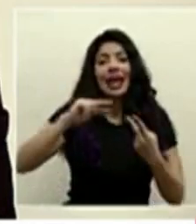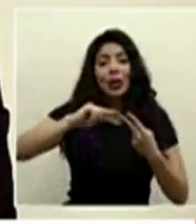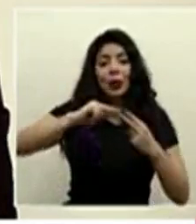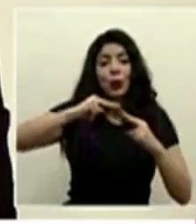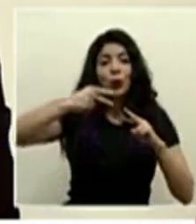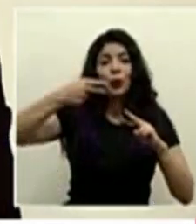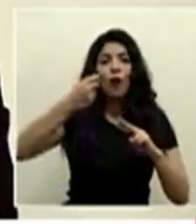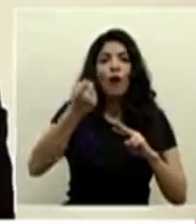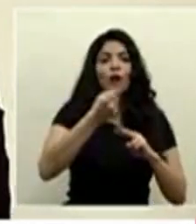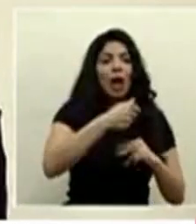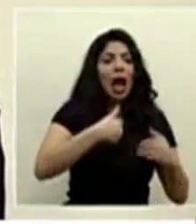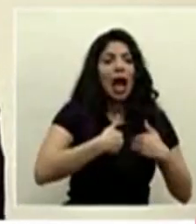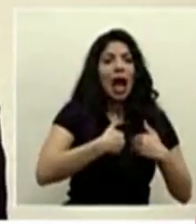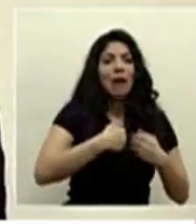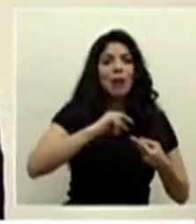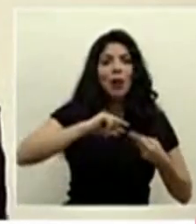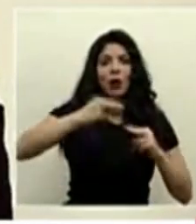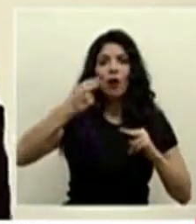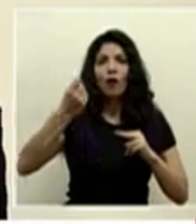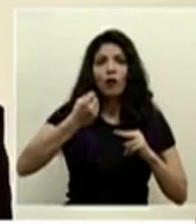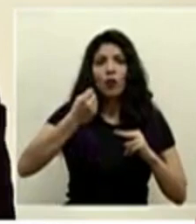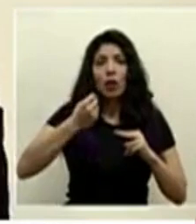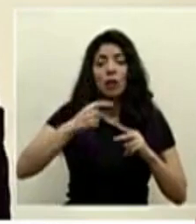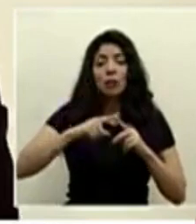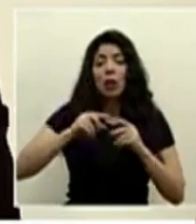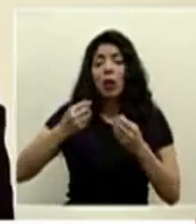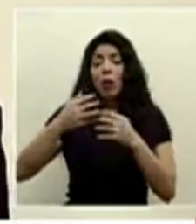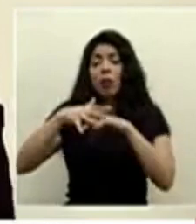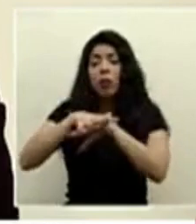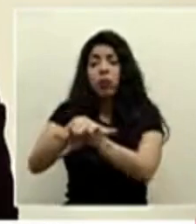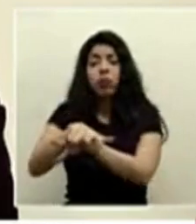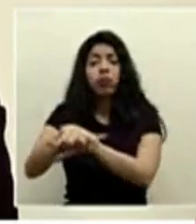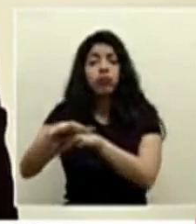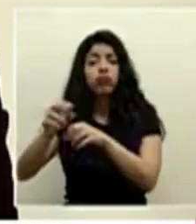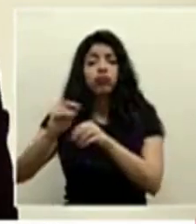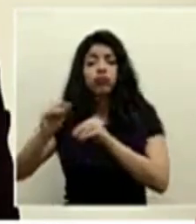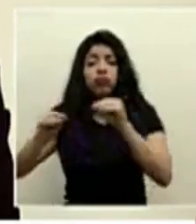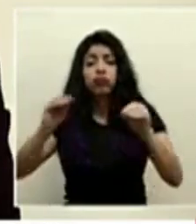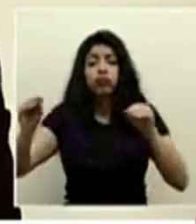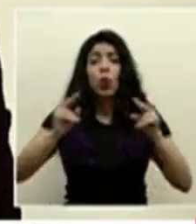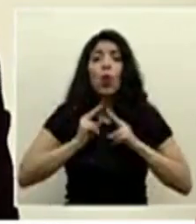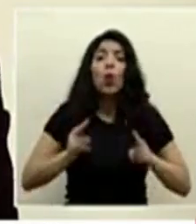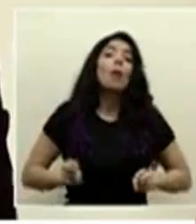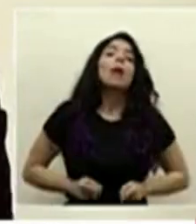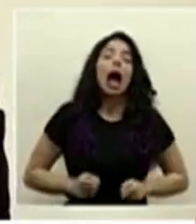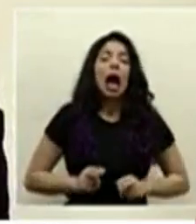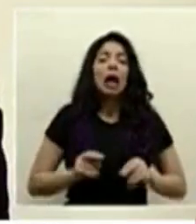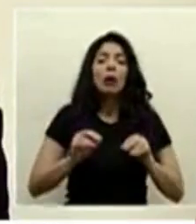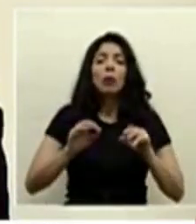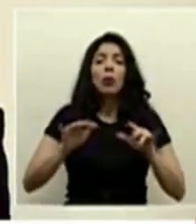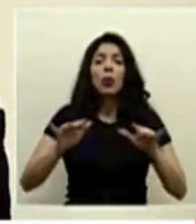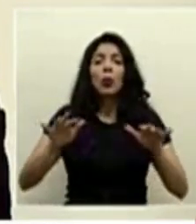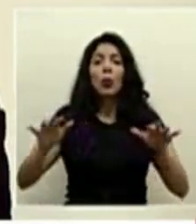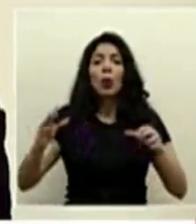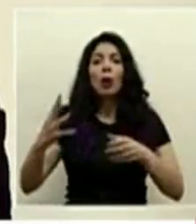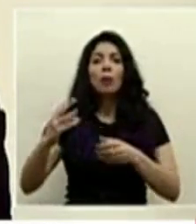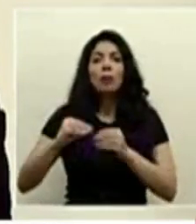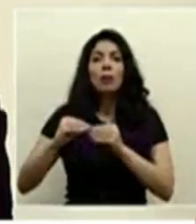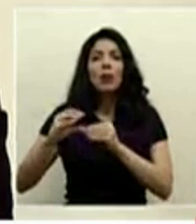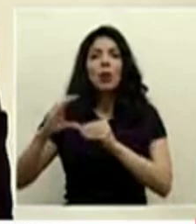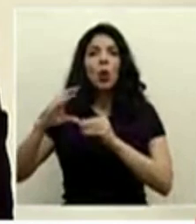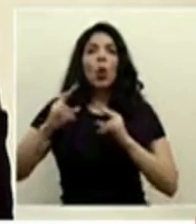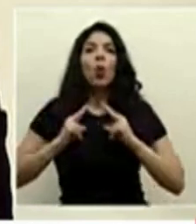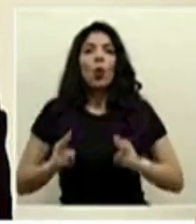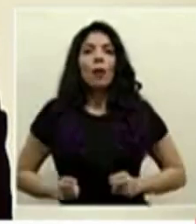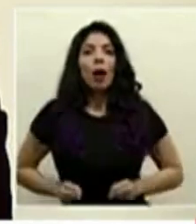pero conforme el virus empieza a recombinarse o a circular a asociarse en los humanos empieza a tener cada vez más genes humanos y